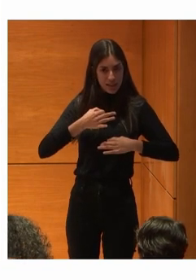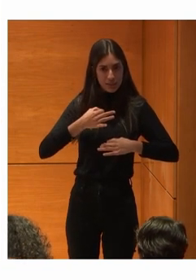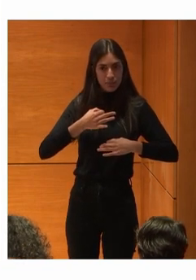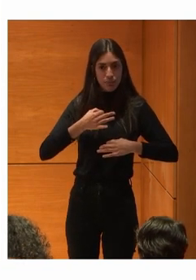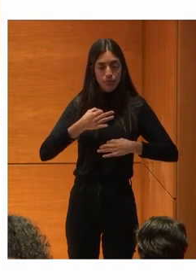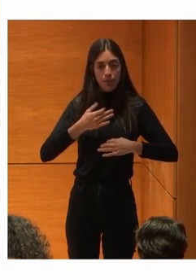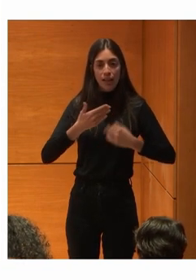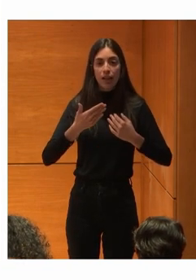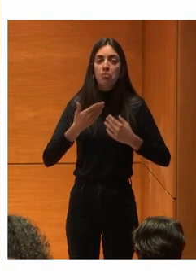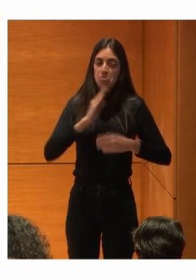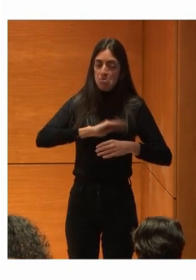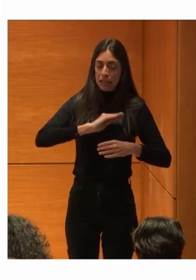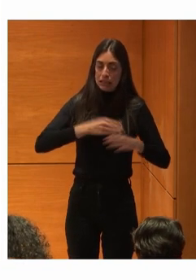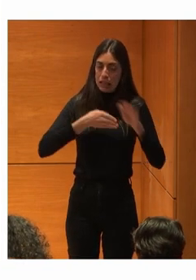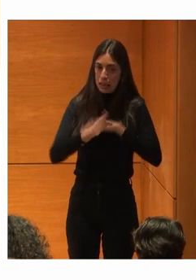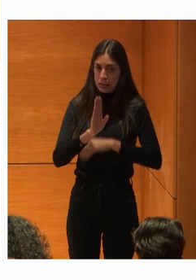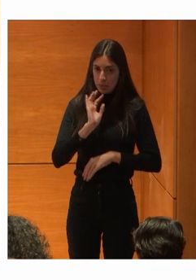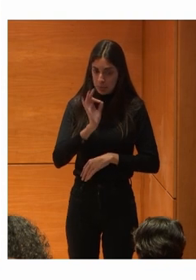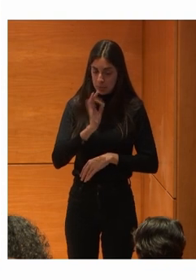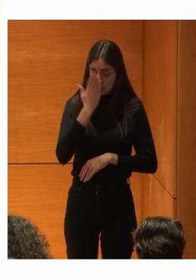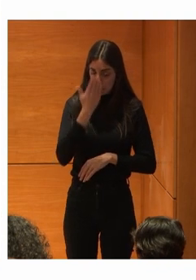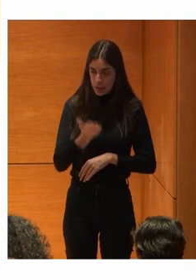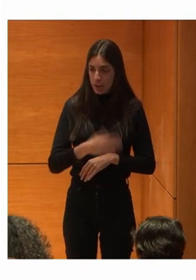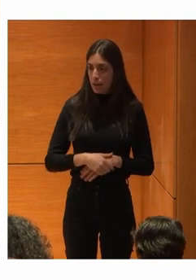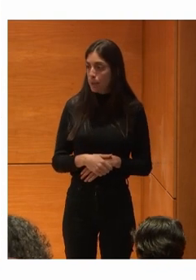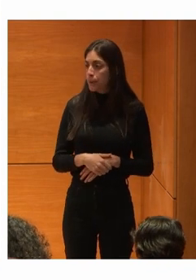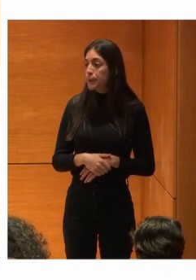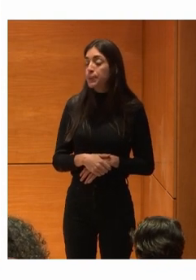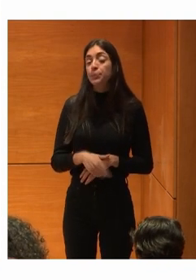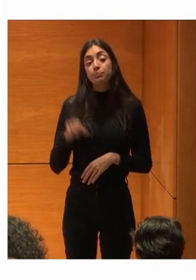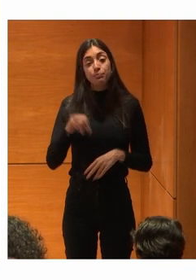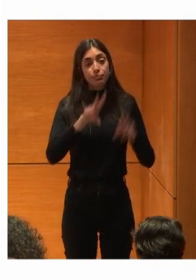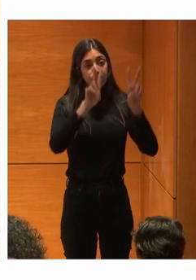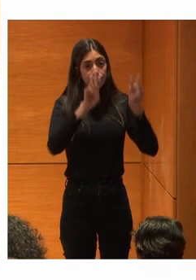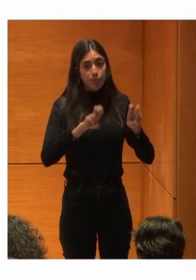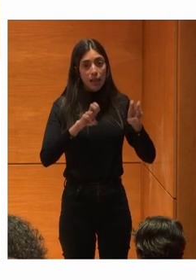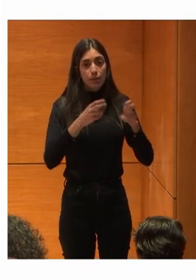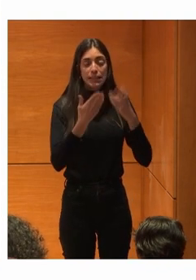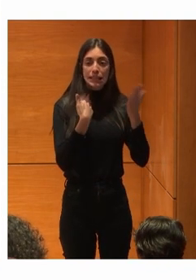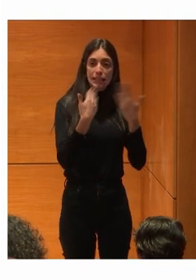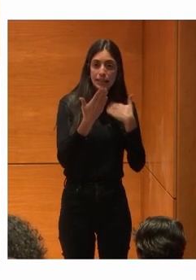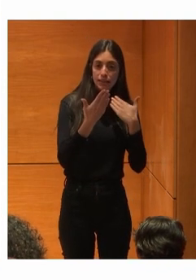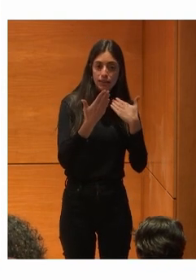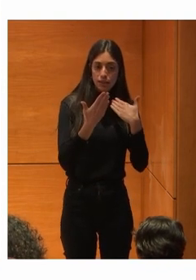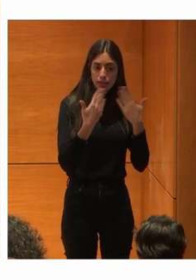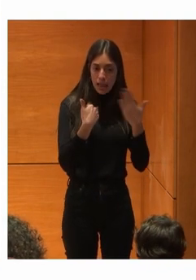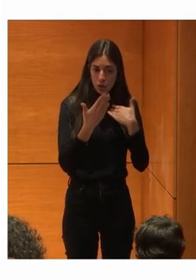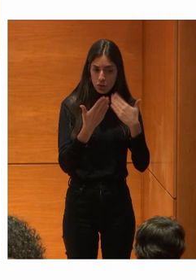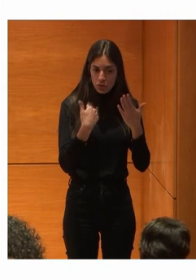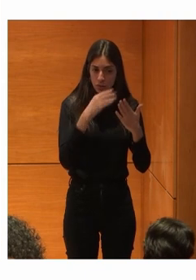Bastante accesibles La verdad Aquí hay un tema De ya logro Sí